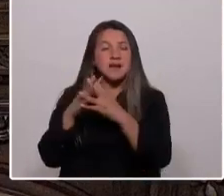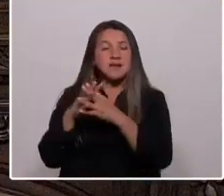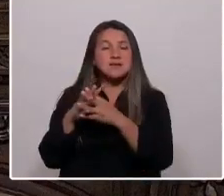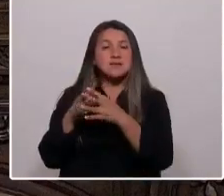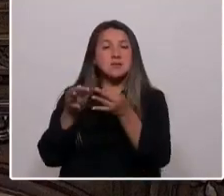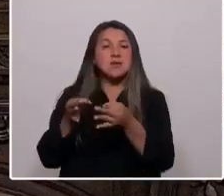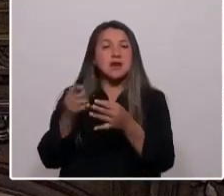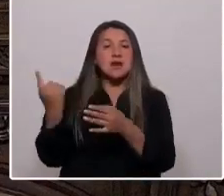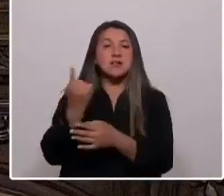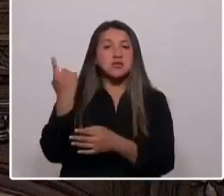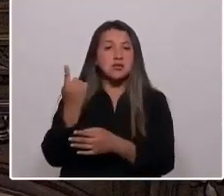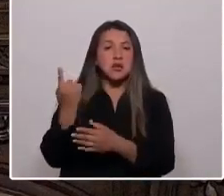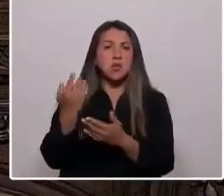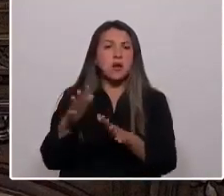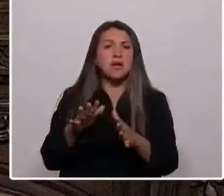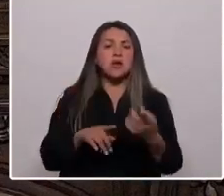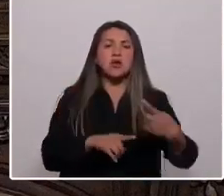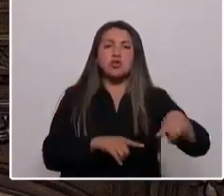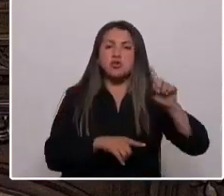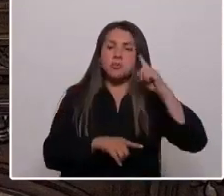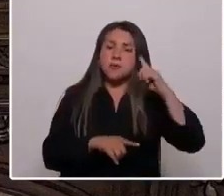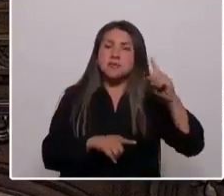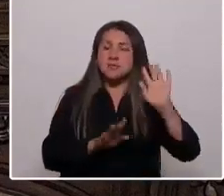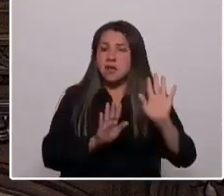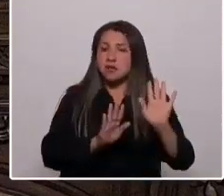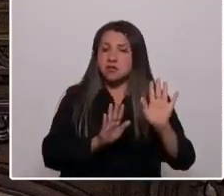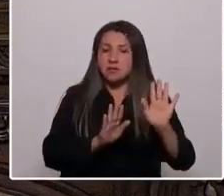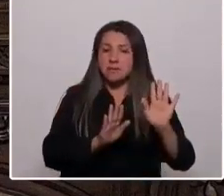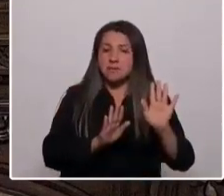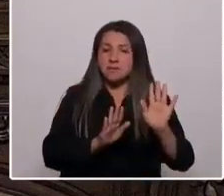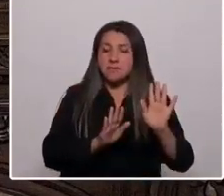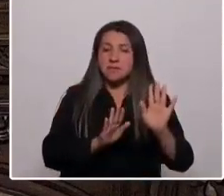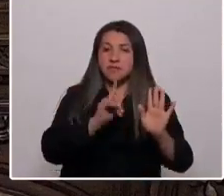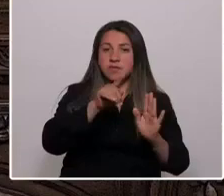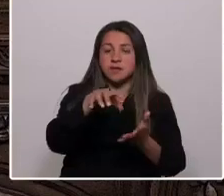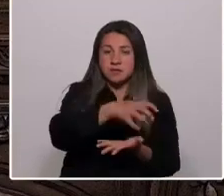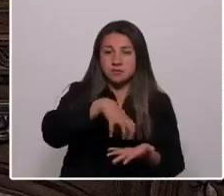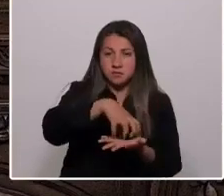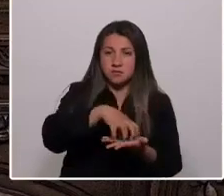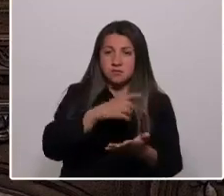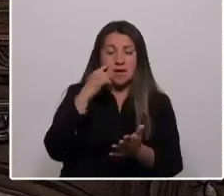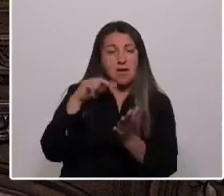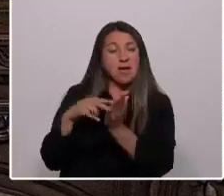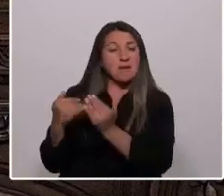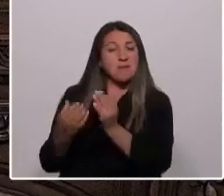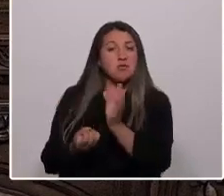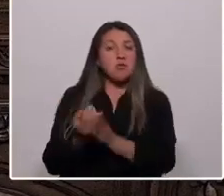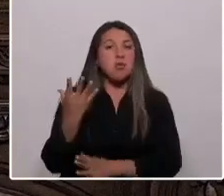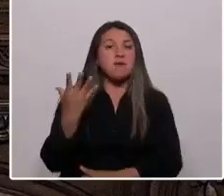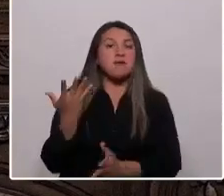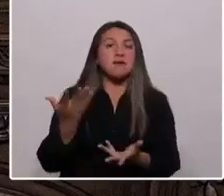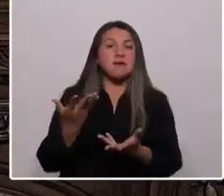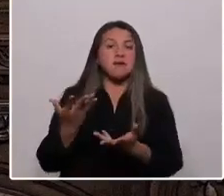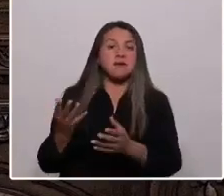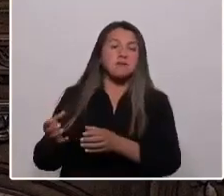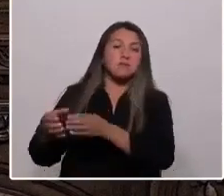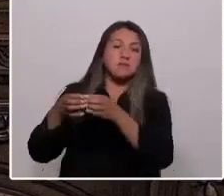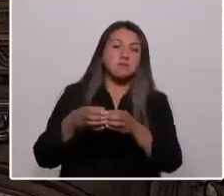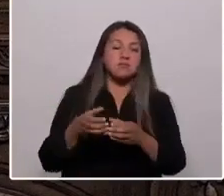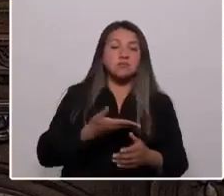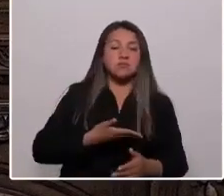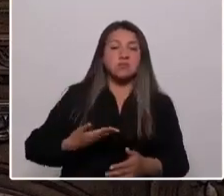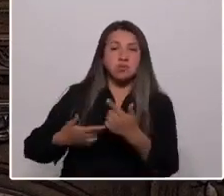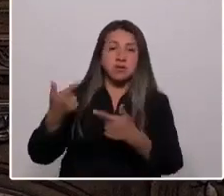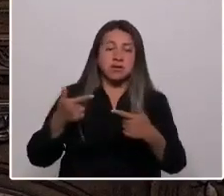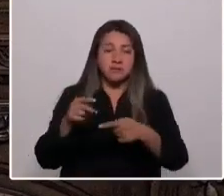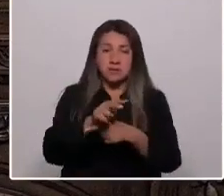cualquier otra consideración desde lo local. Por lo que aspiramos a una nueva división política y administrativa que consagre